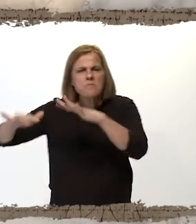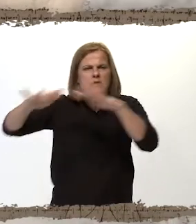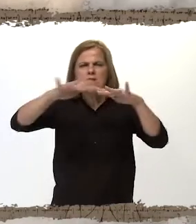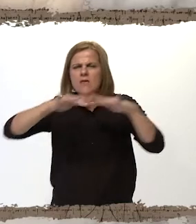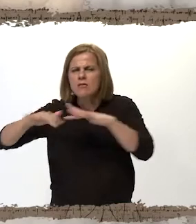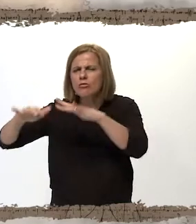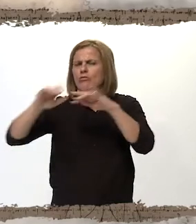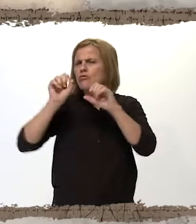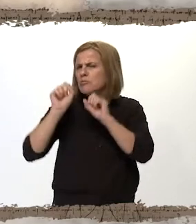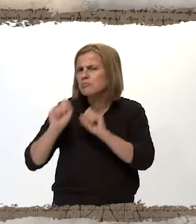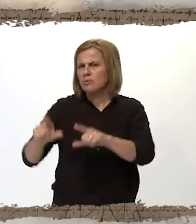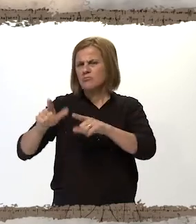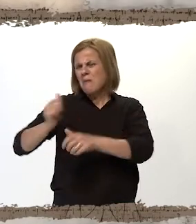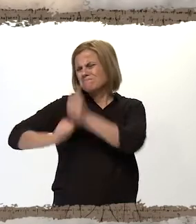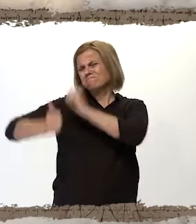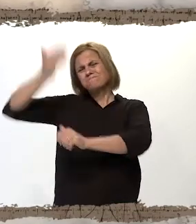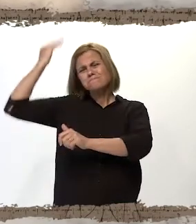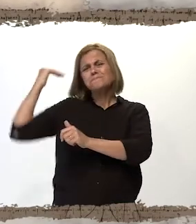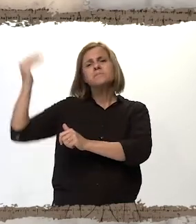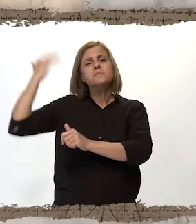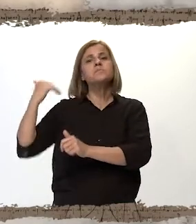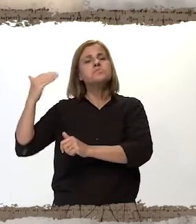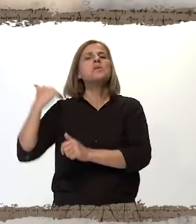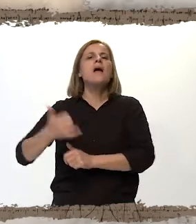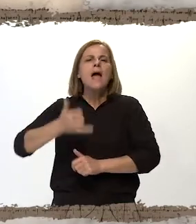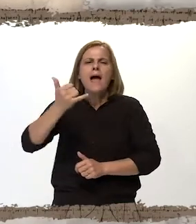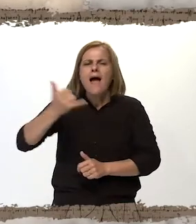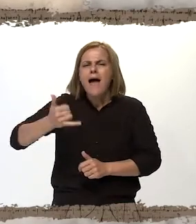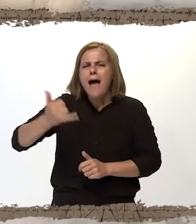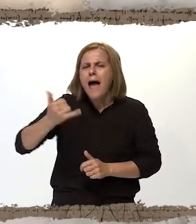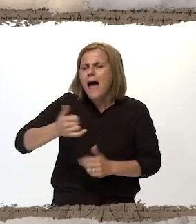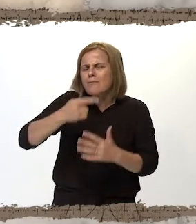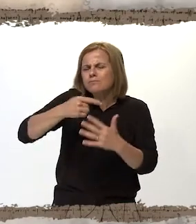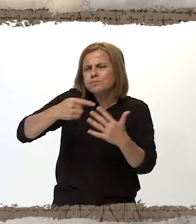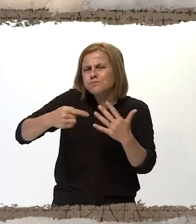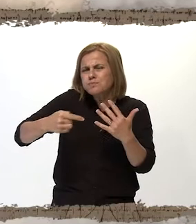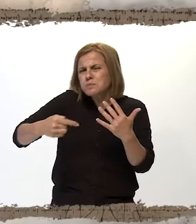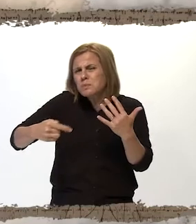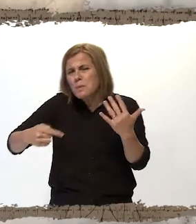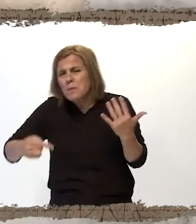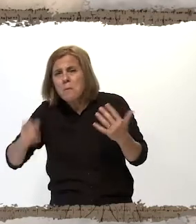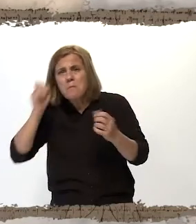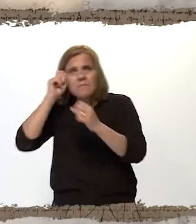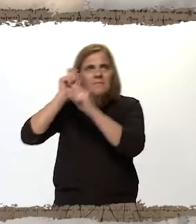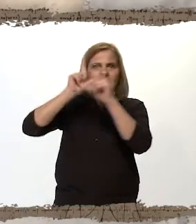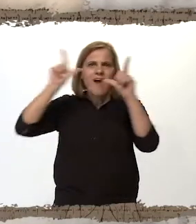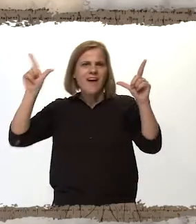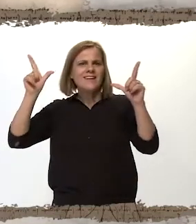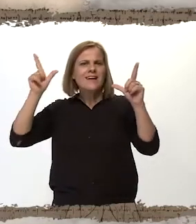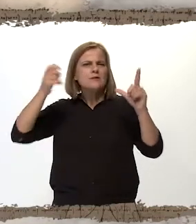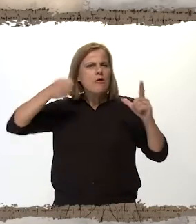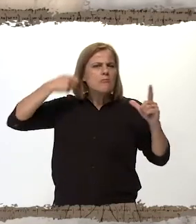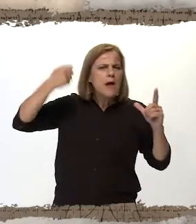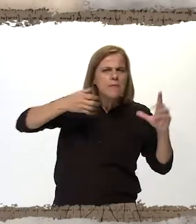fabulosos y tan milenarios como el hombre mismo, es posible rastrear las incontables formas en que la mente humana